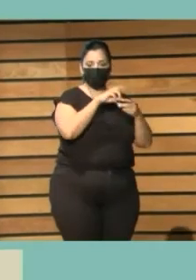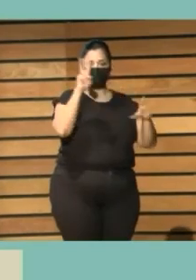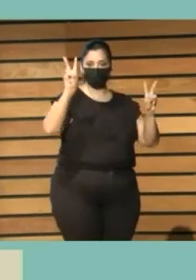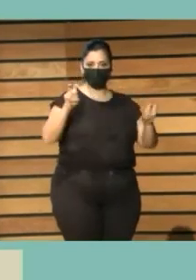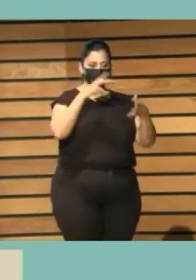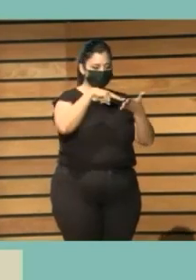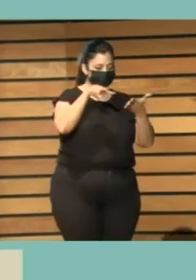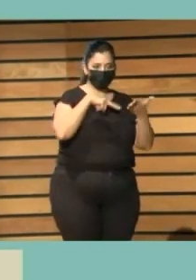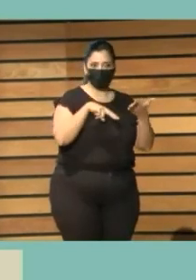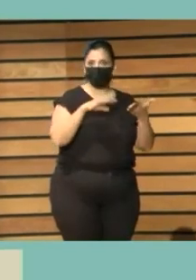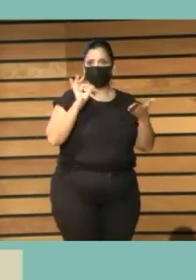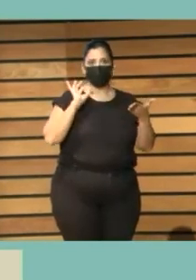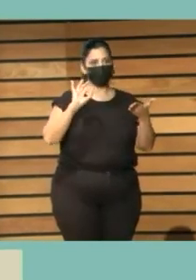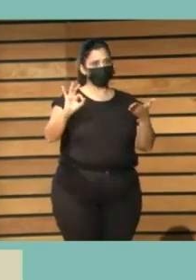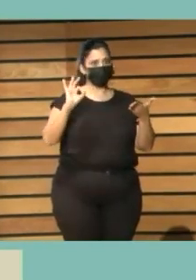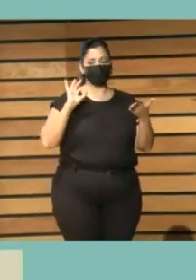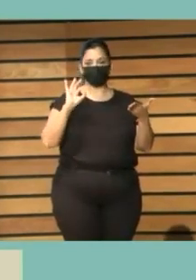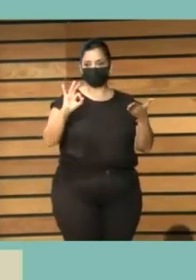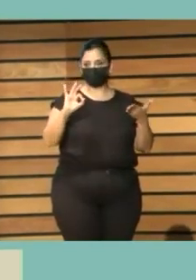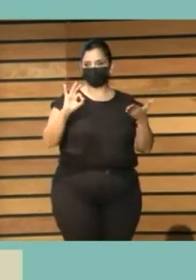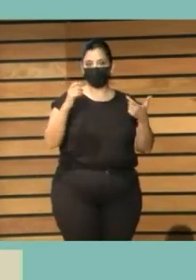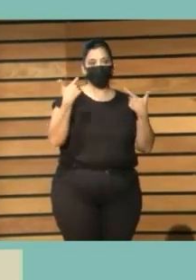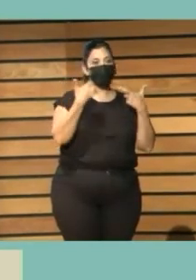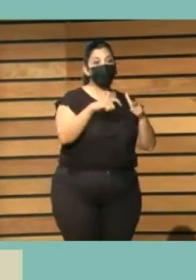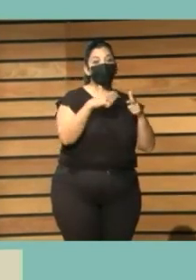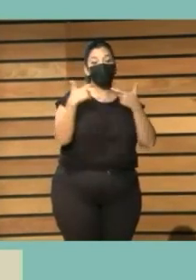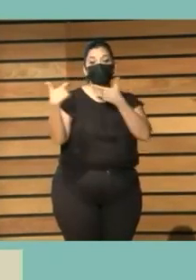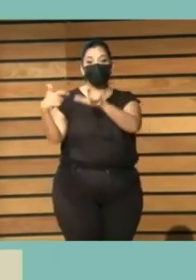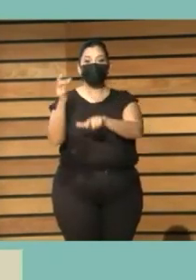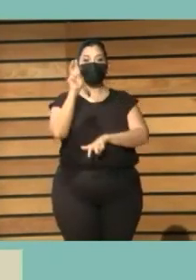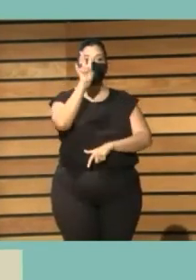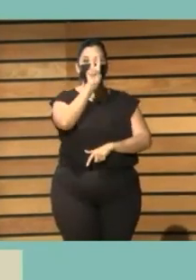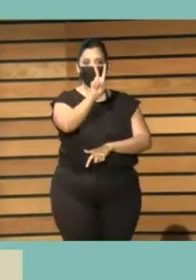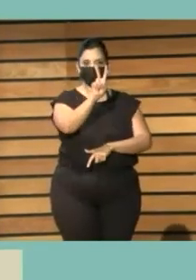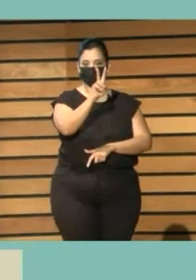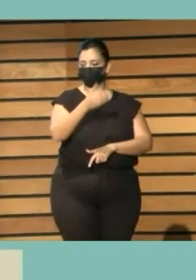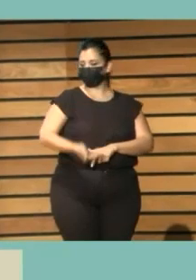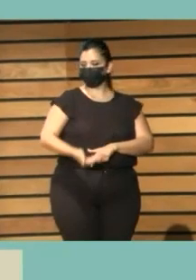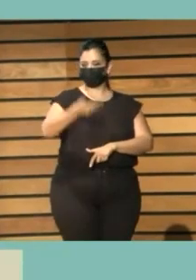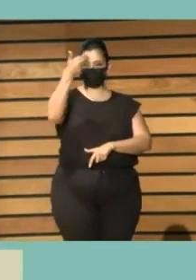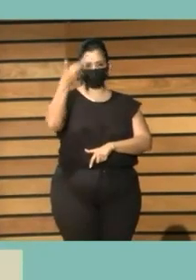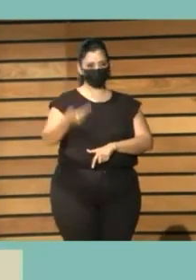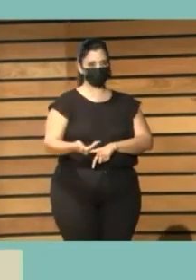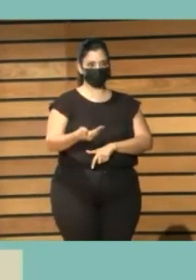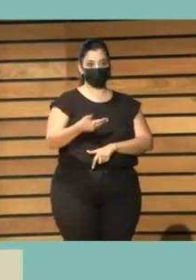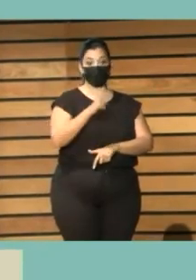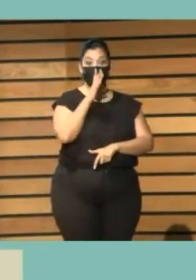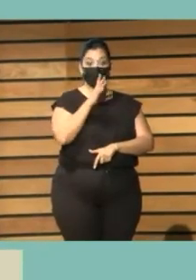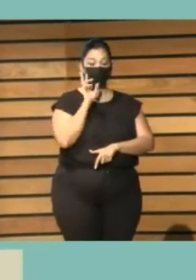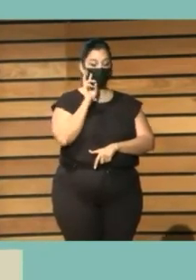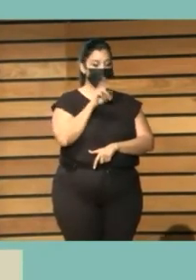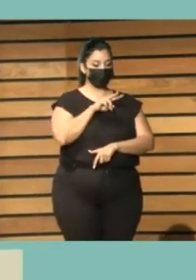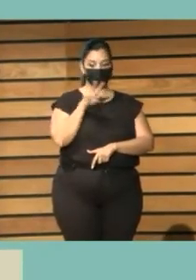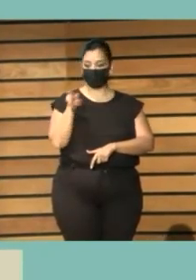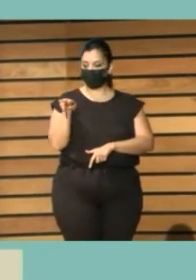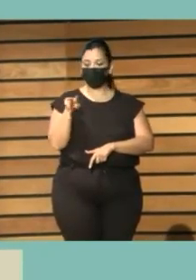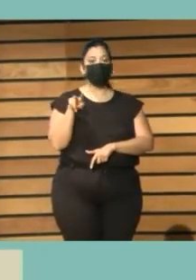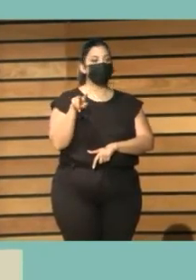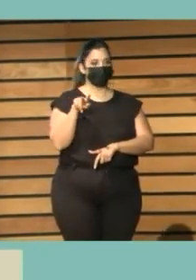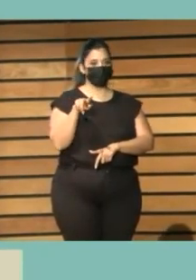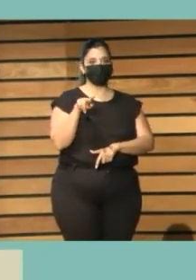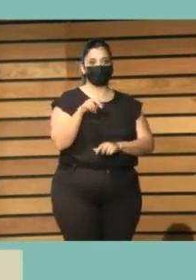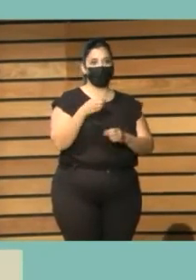Básicamente han sido dos grupos los que han podido trabajar, construir estas